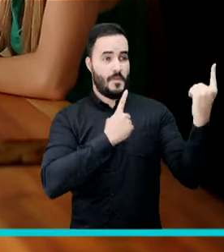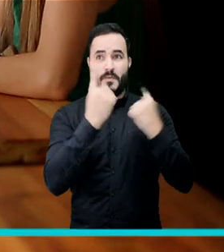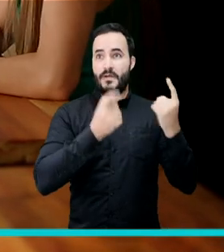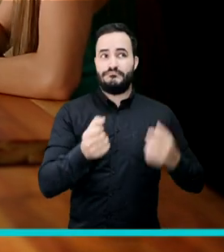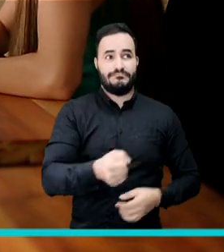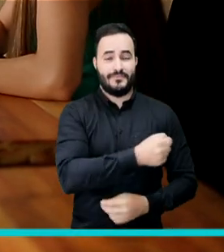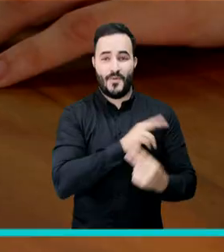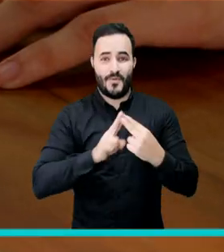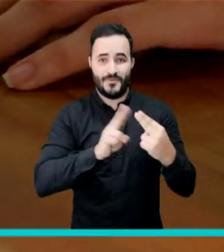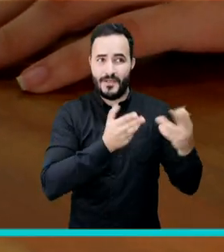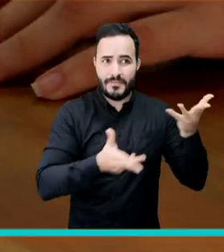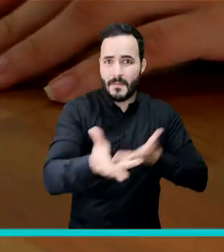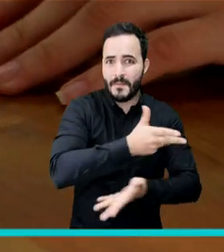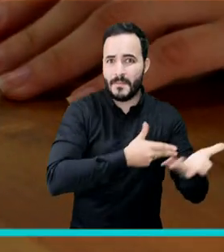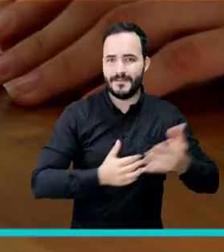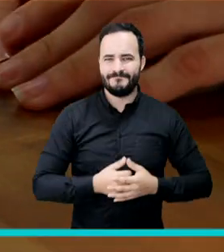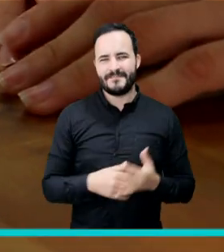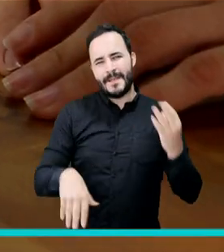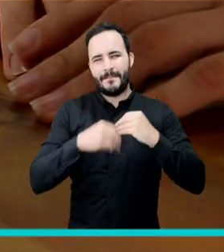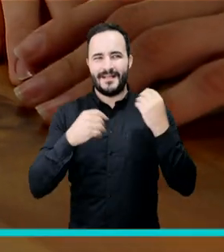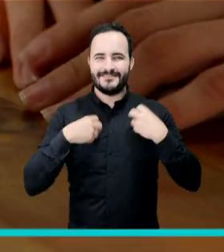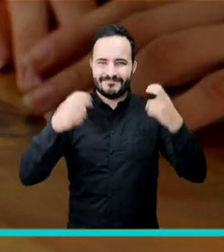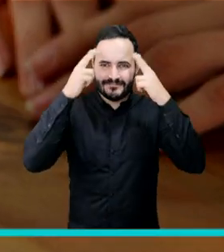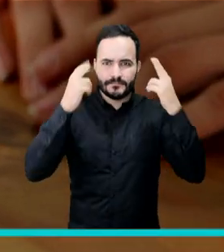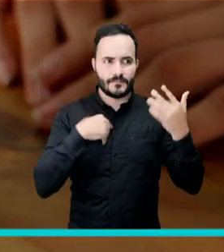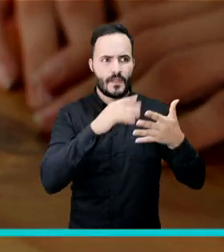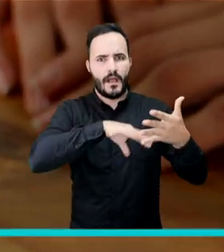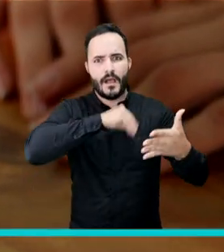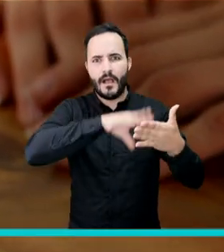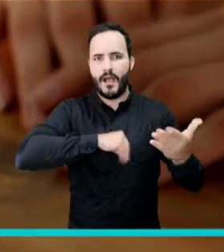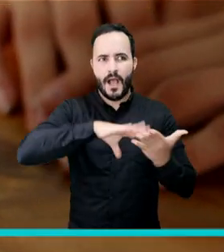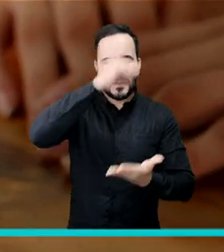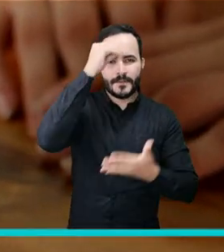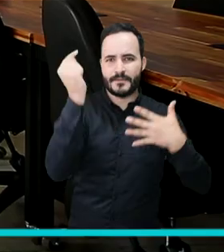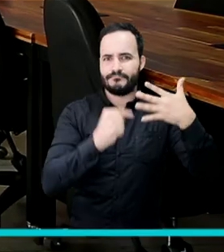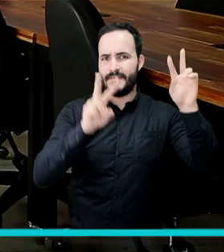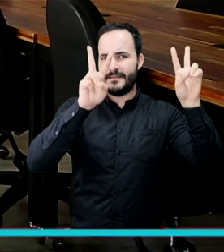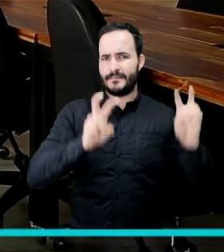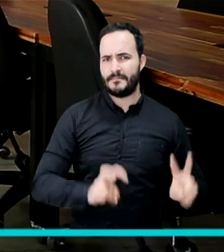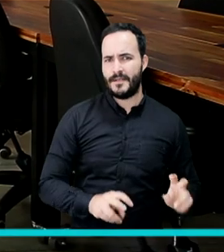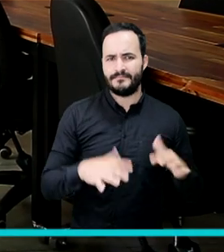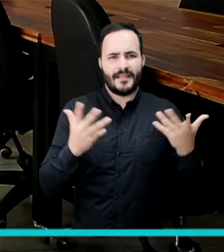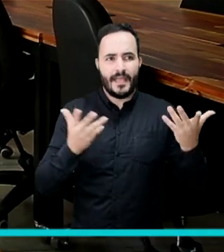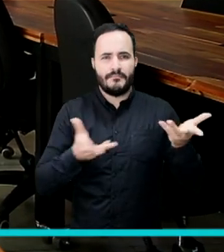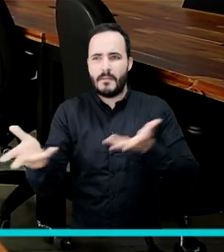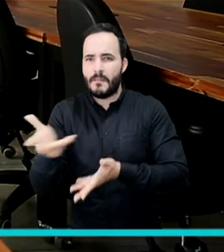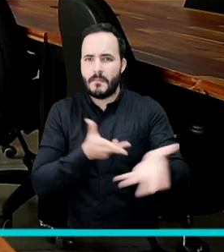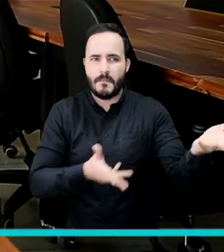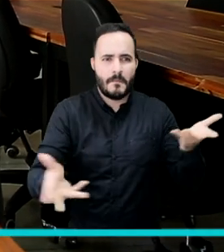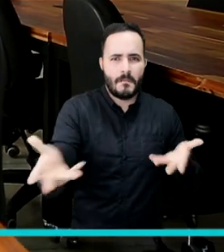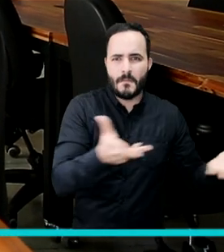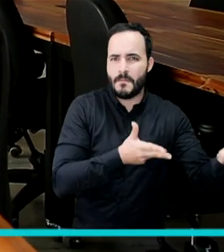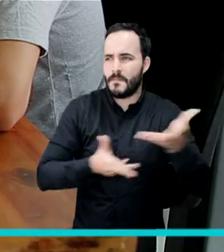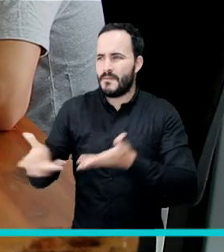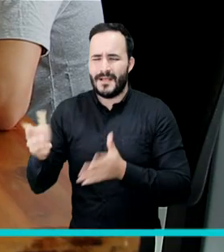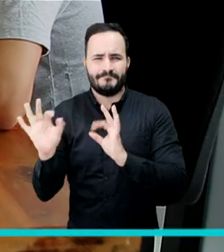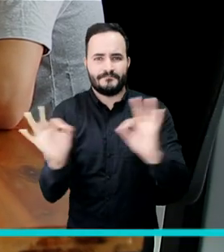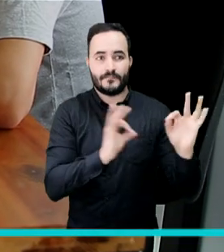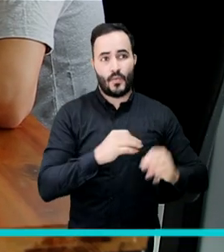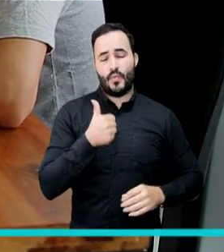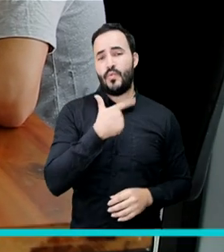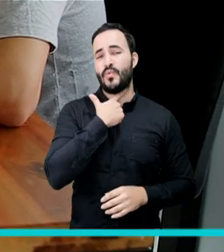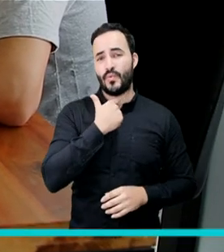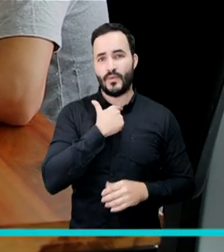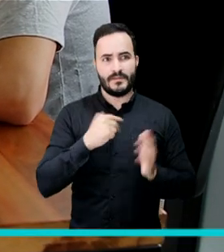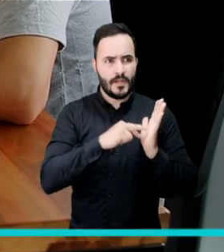También vengo más que todo por los conocimientos que puedo adquirir, para relacionarme con el medio y para estar enterada como de las